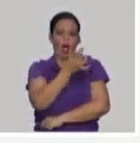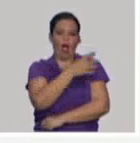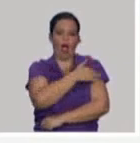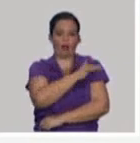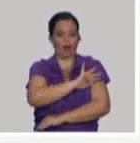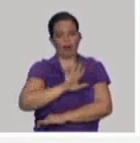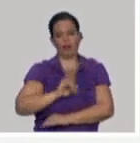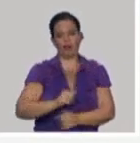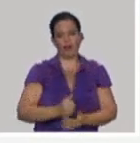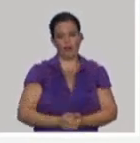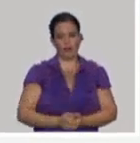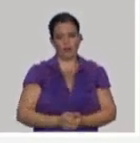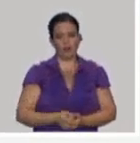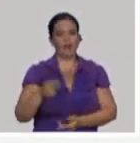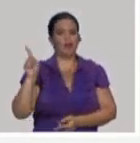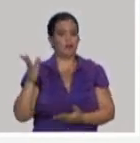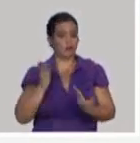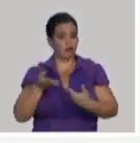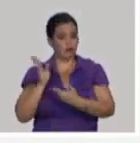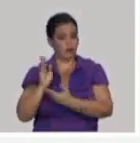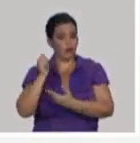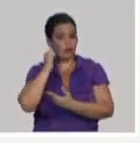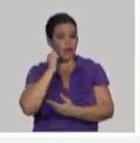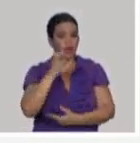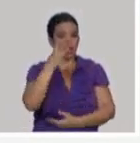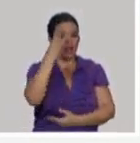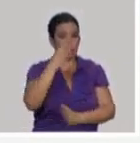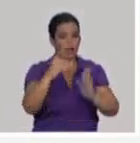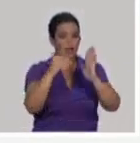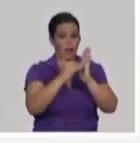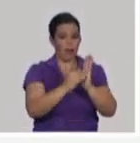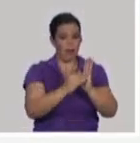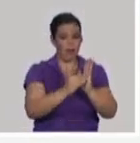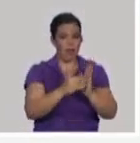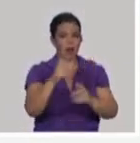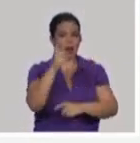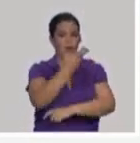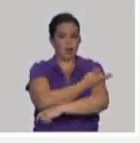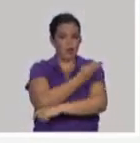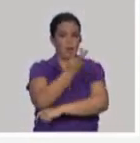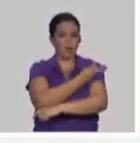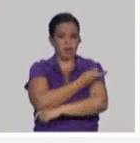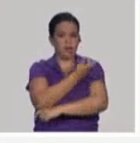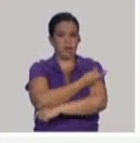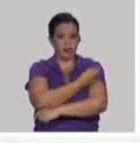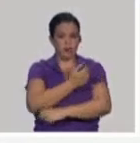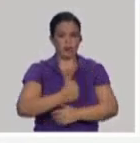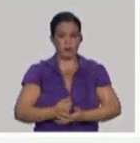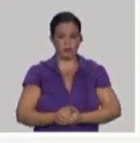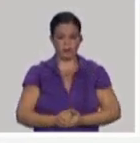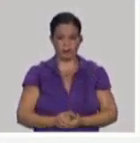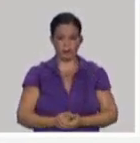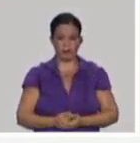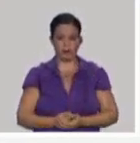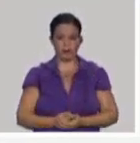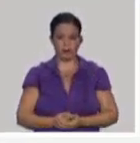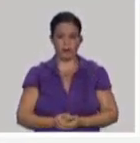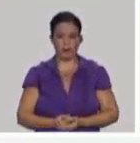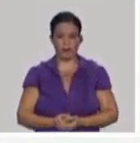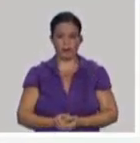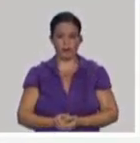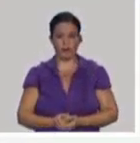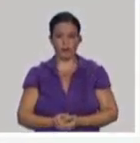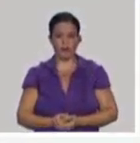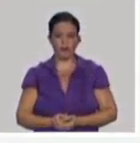vacunados implica más de 3.000 dosis aplicadas, porque son 3 dosis, en un esquema heterólogo, 2 más 1, es decir, 2 de soberana 02 y 1 de